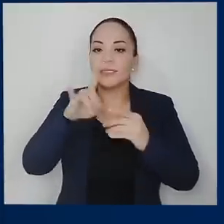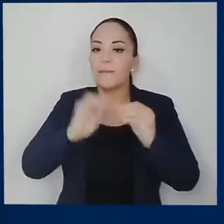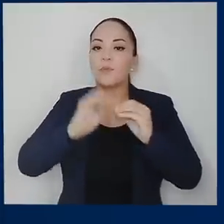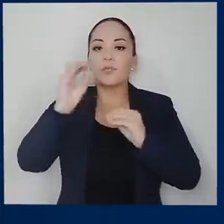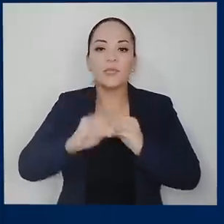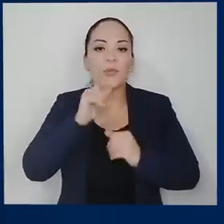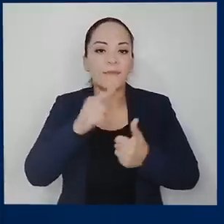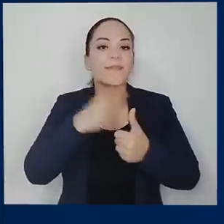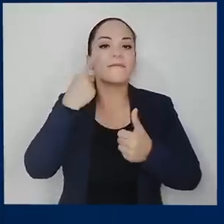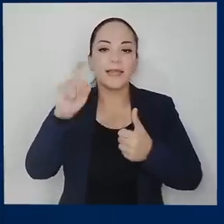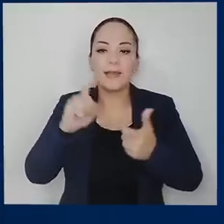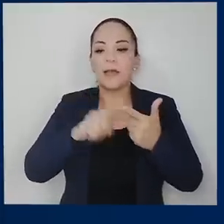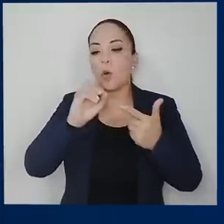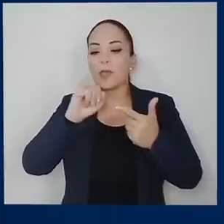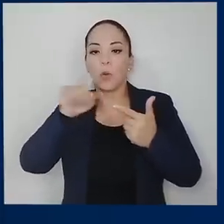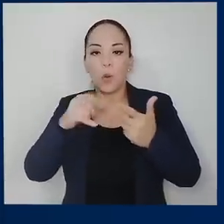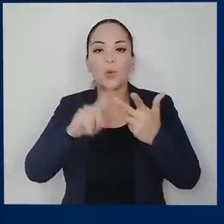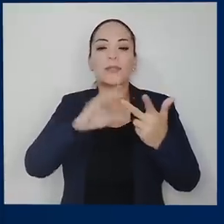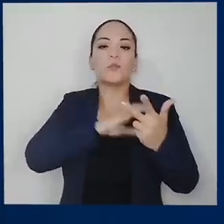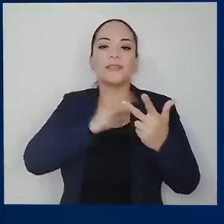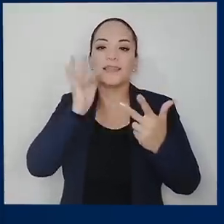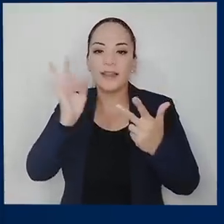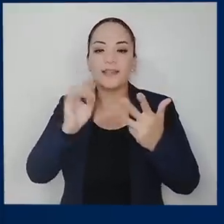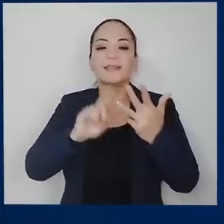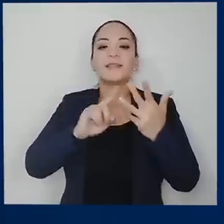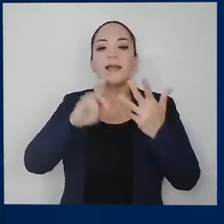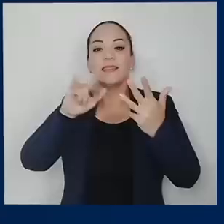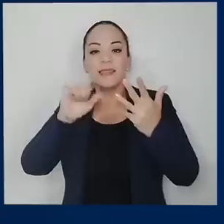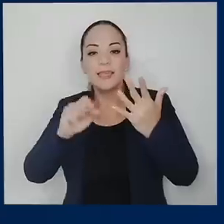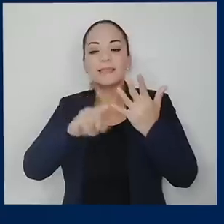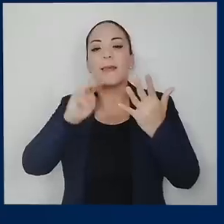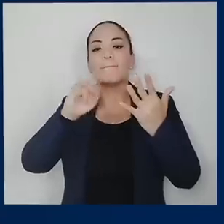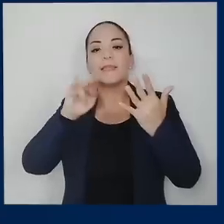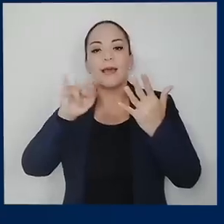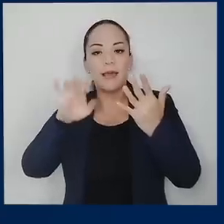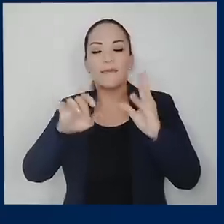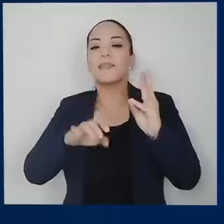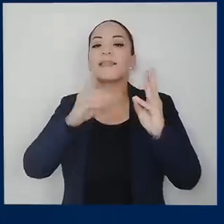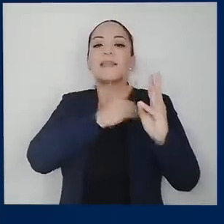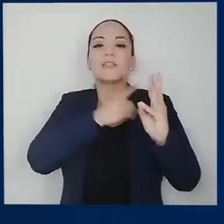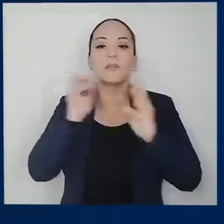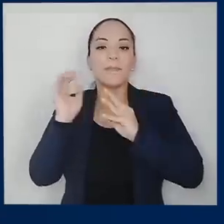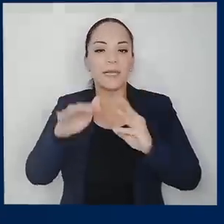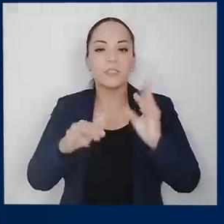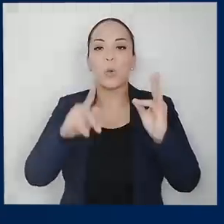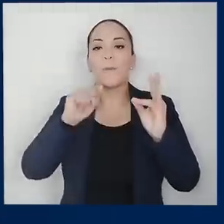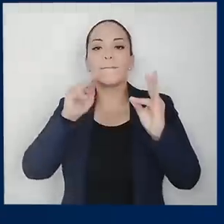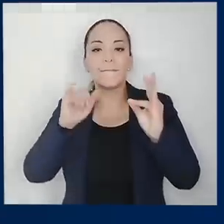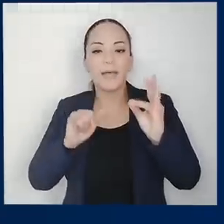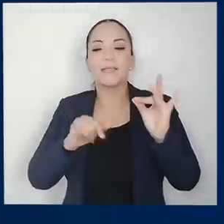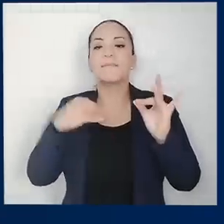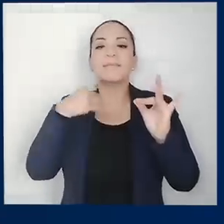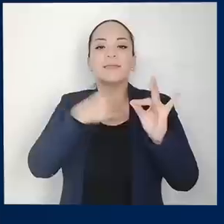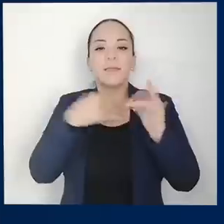la Fiscalía, el OIJ, la Policía de Tránsito, la DIS, el MINAE, la Dirección de Migración, el PANI,